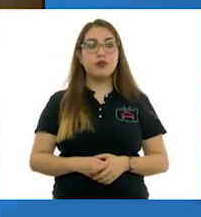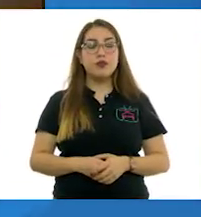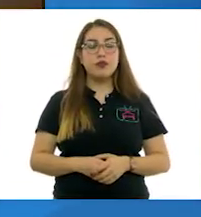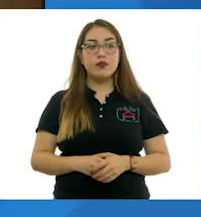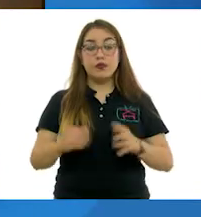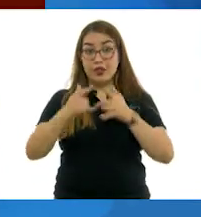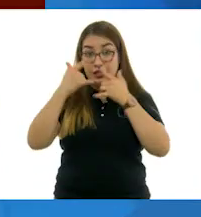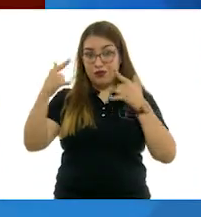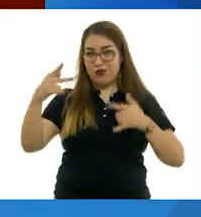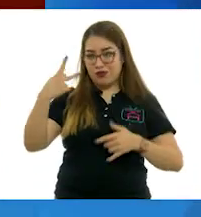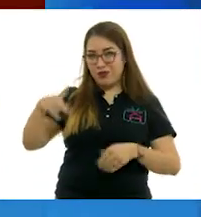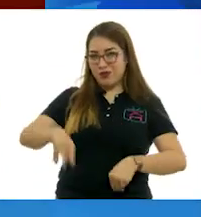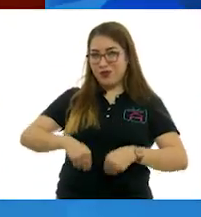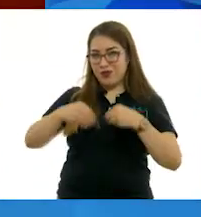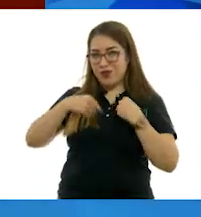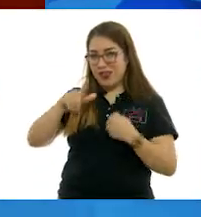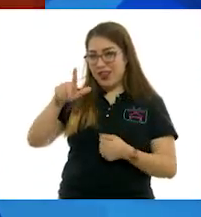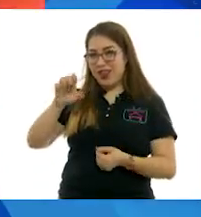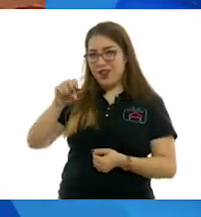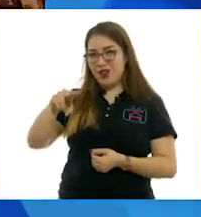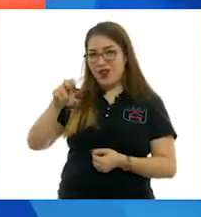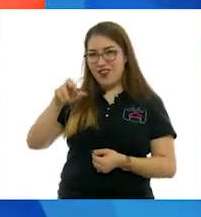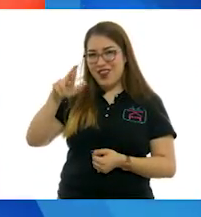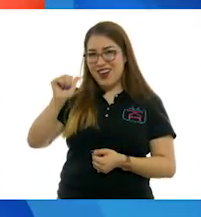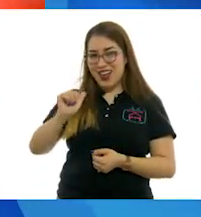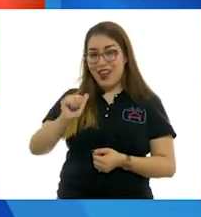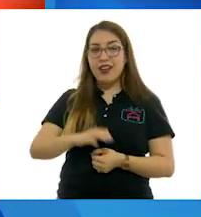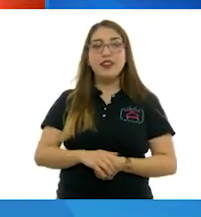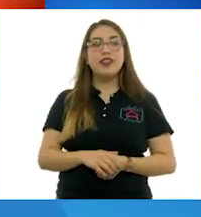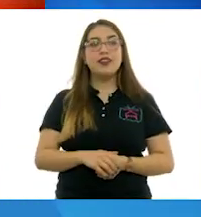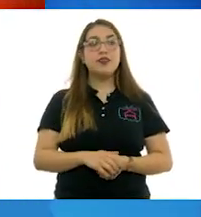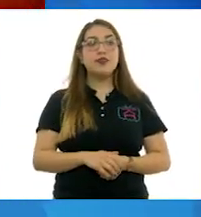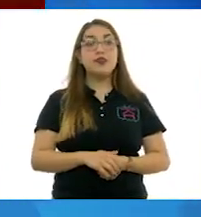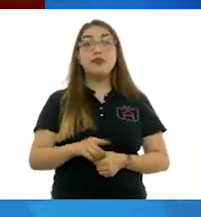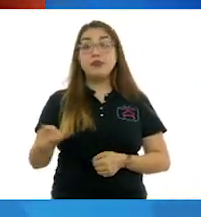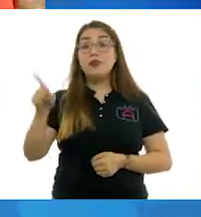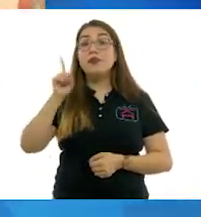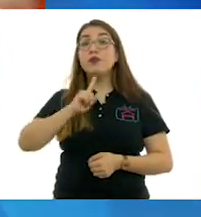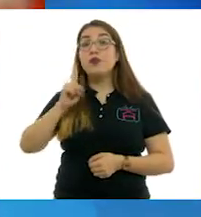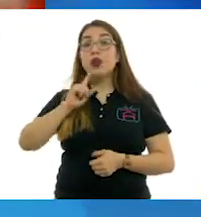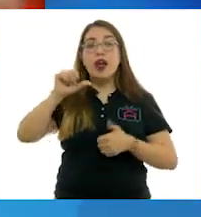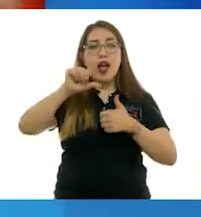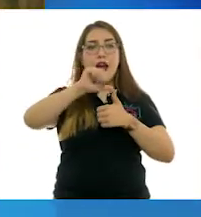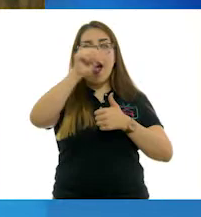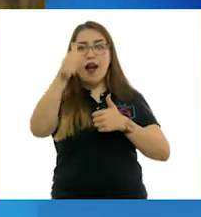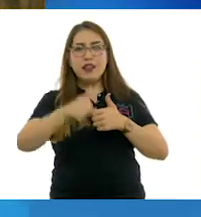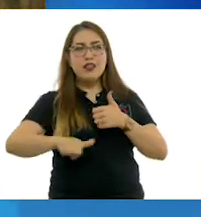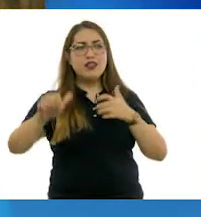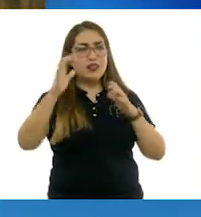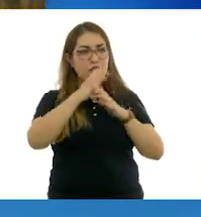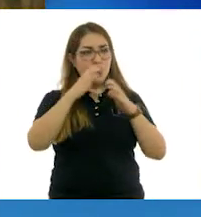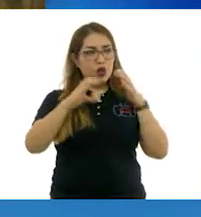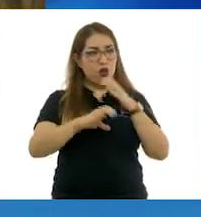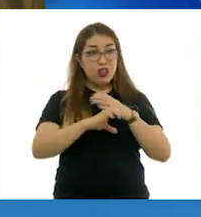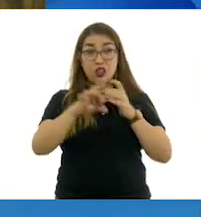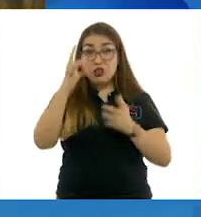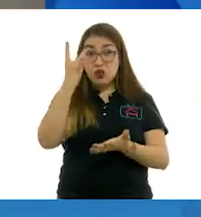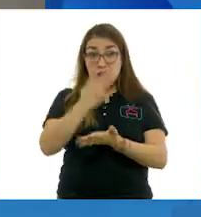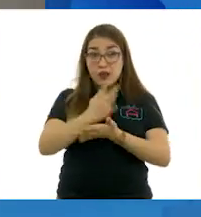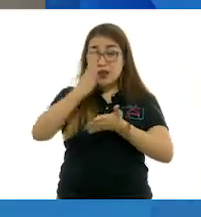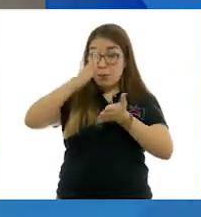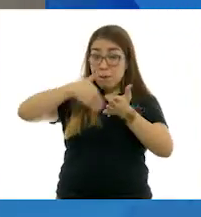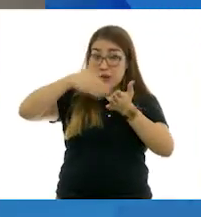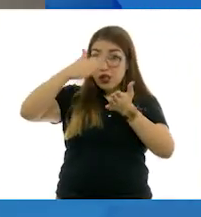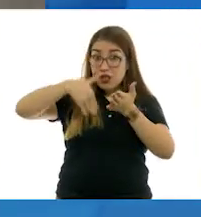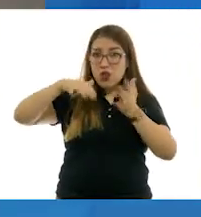historia de Leonora. Y también ella fue un artista total. No solamente un pintura,